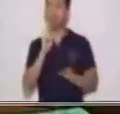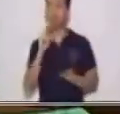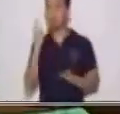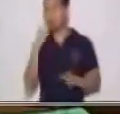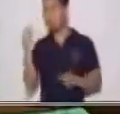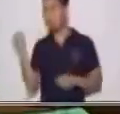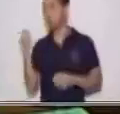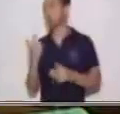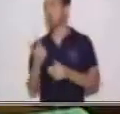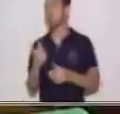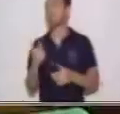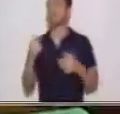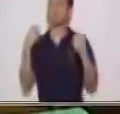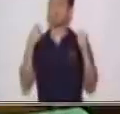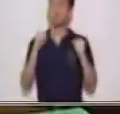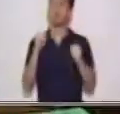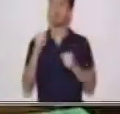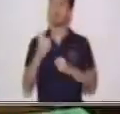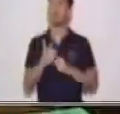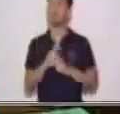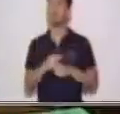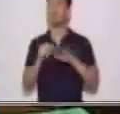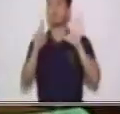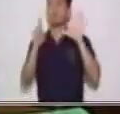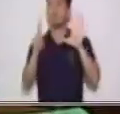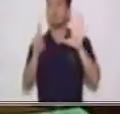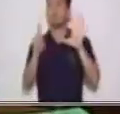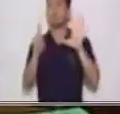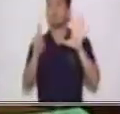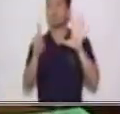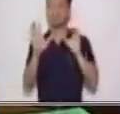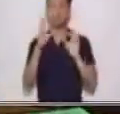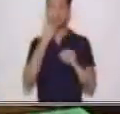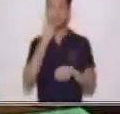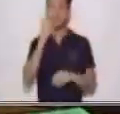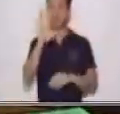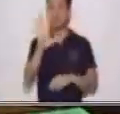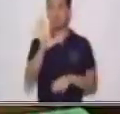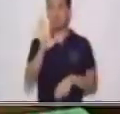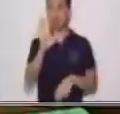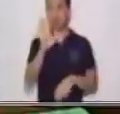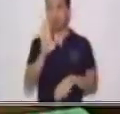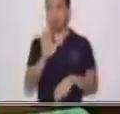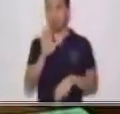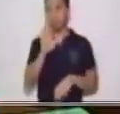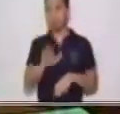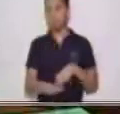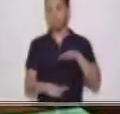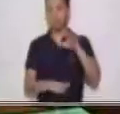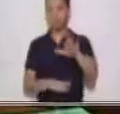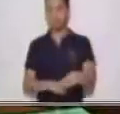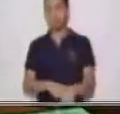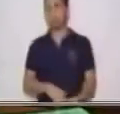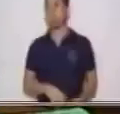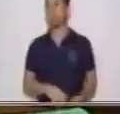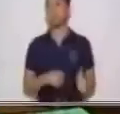lo vamos a desarrollar en seis, en cinco etapas. Perdón, de esencia o sustancia. Vamos a